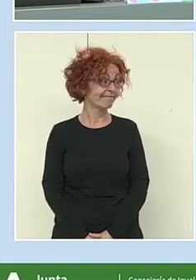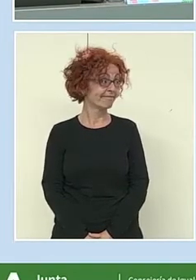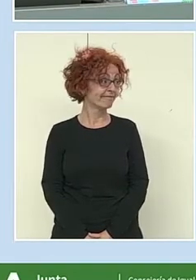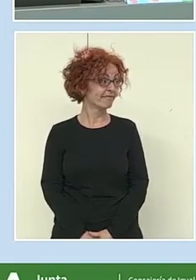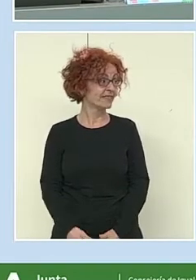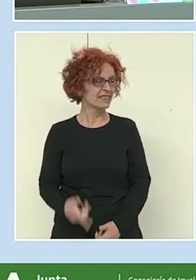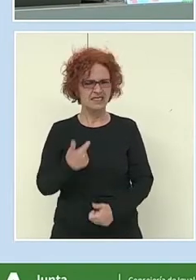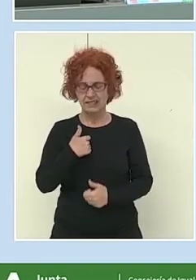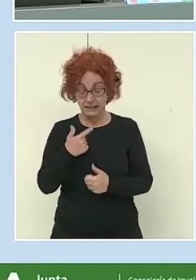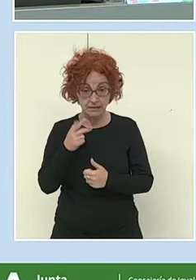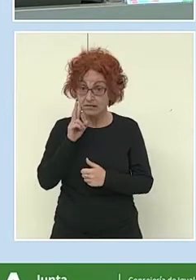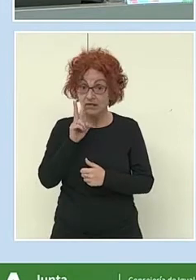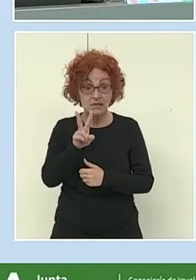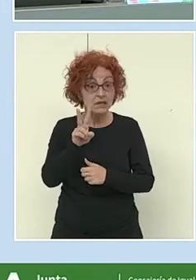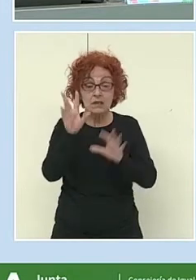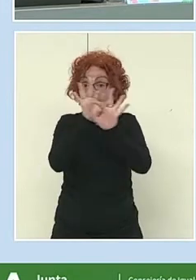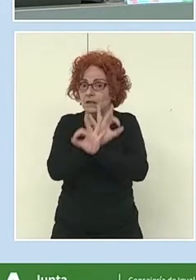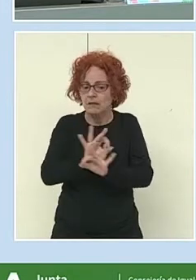Sigo sin ver nada.